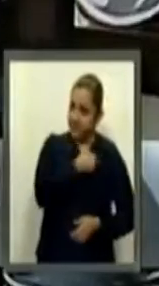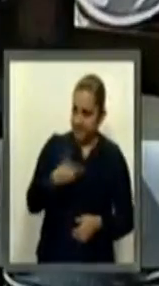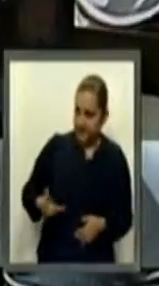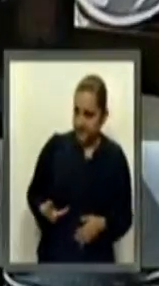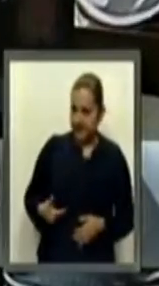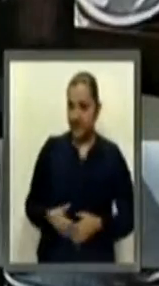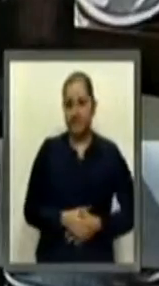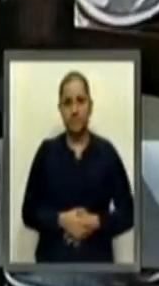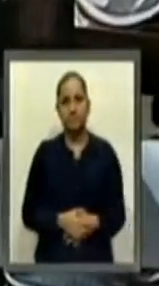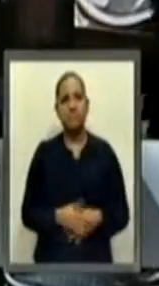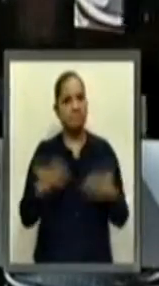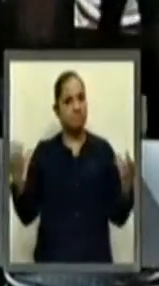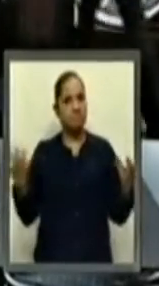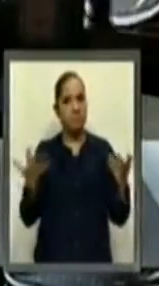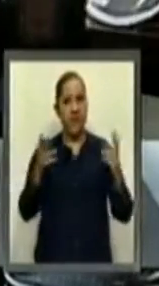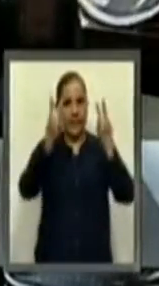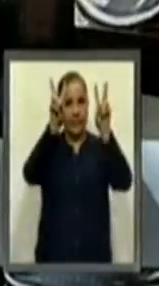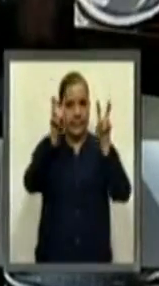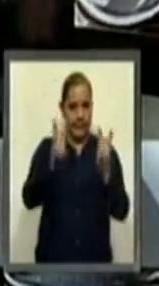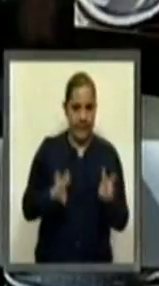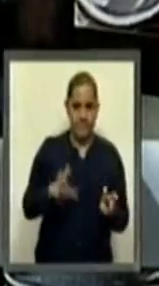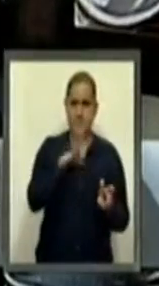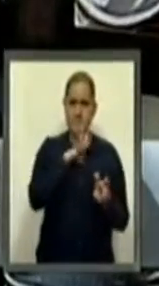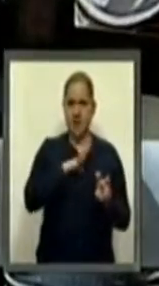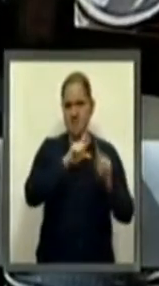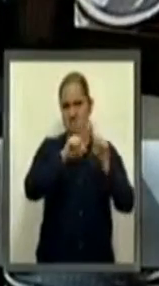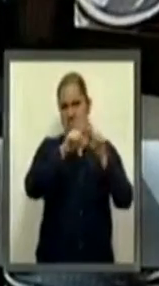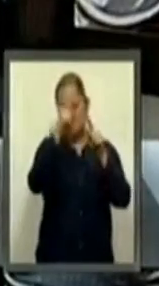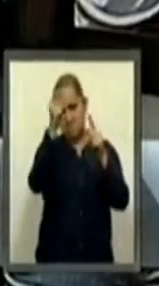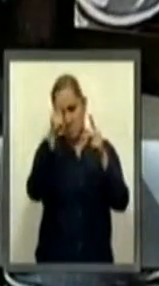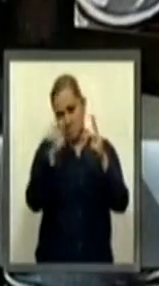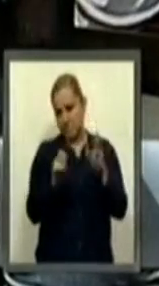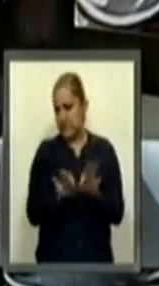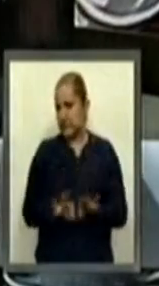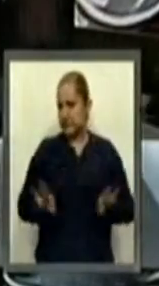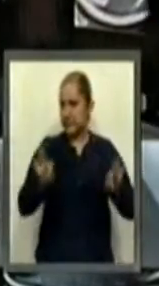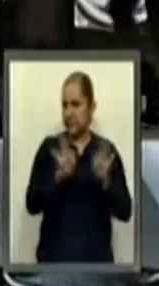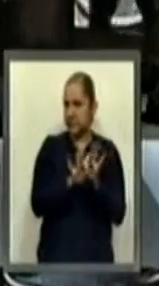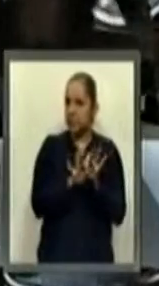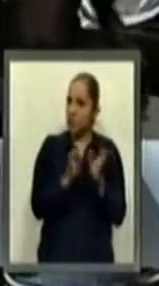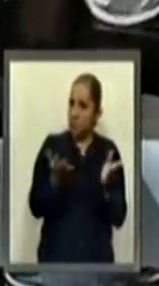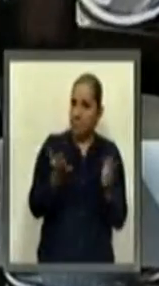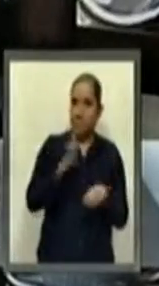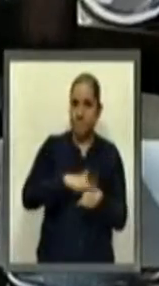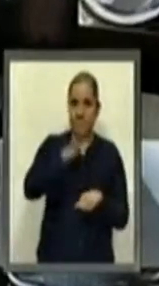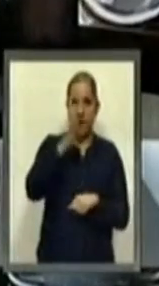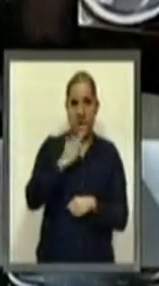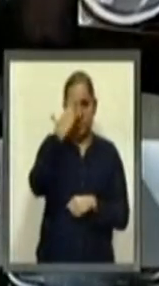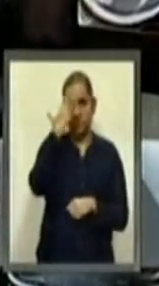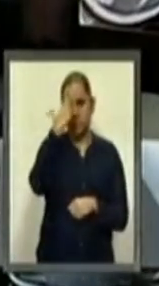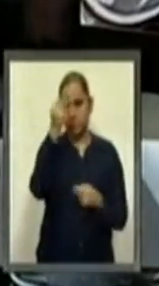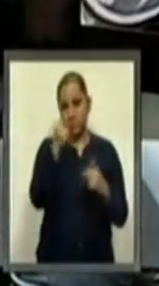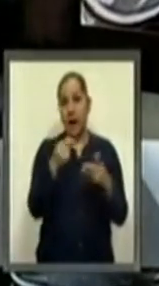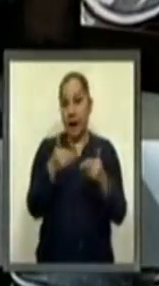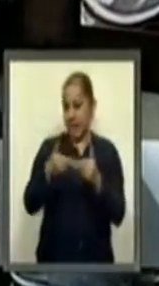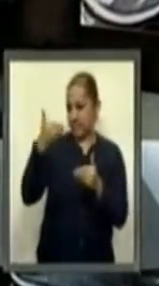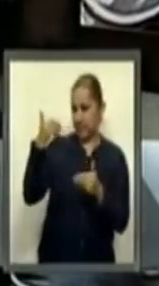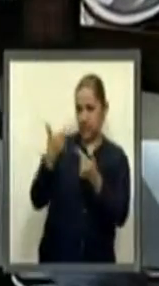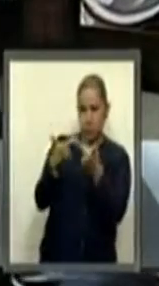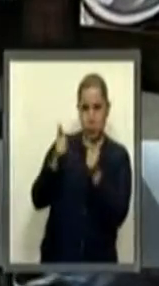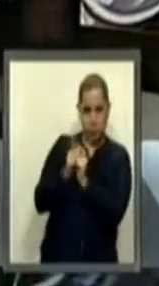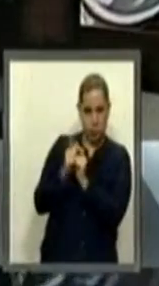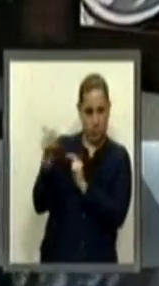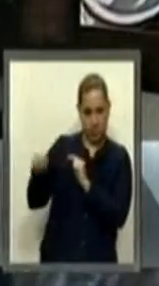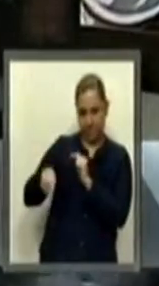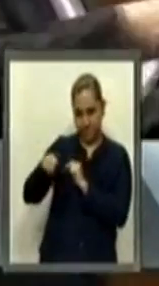Sin duda, uno de los temas de mayor interés que esta legislatura, la legislatura que acaba de concluir, tuvo es lo